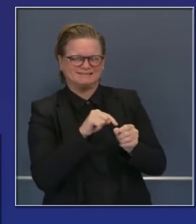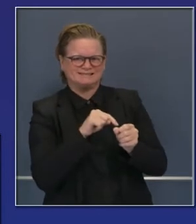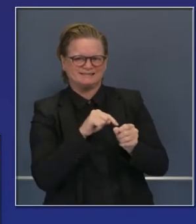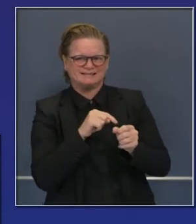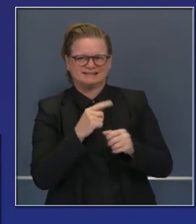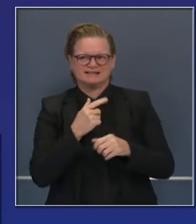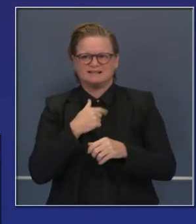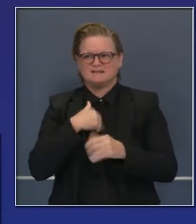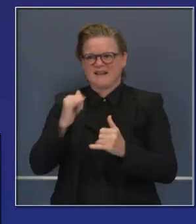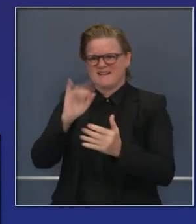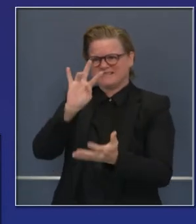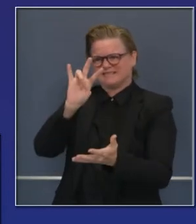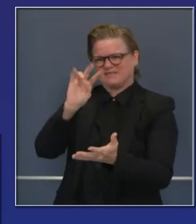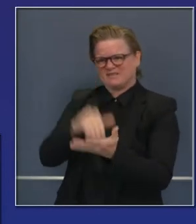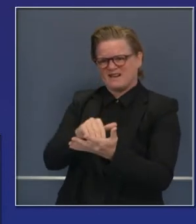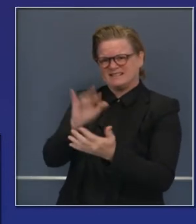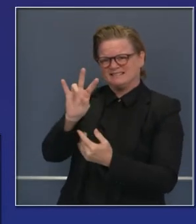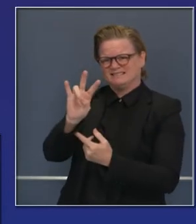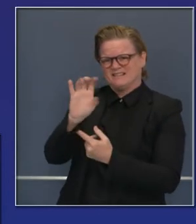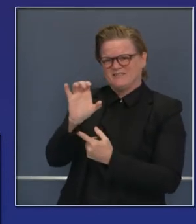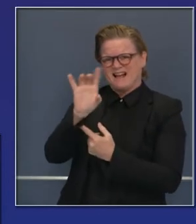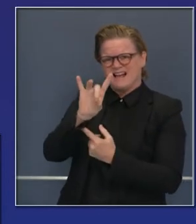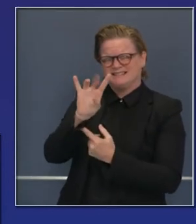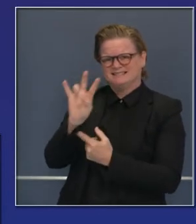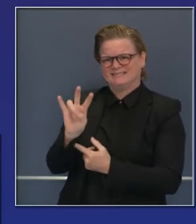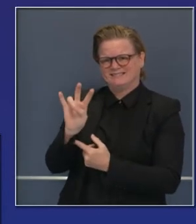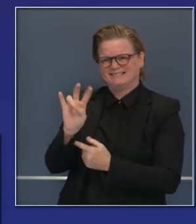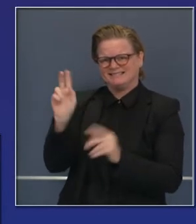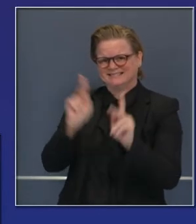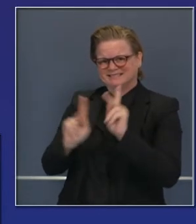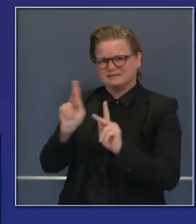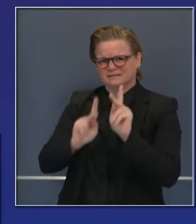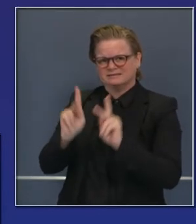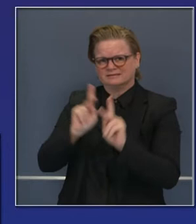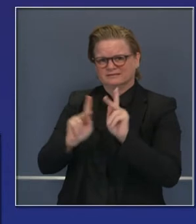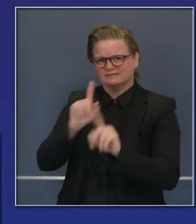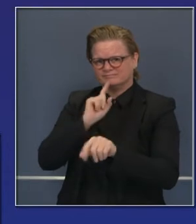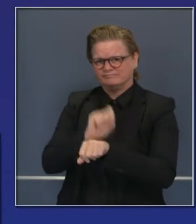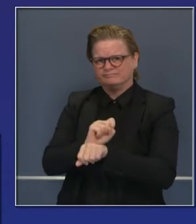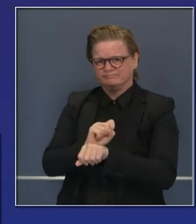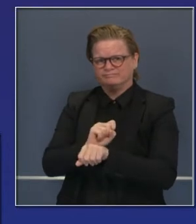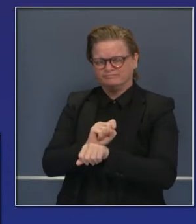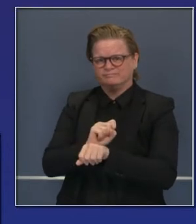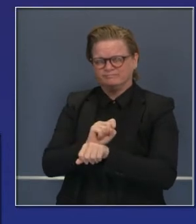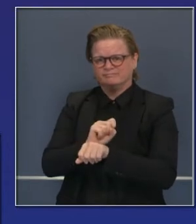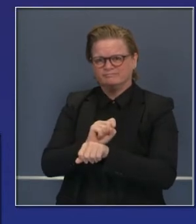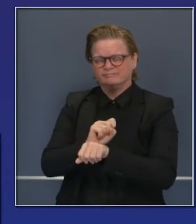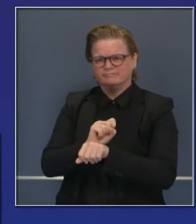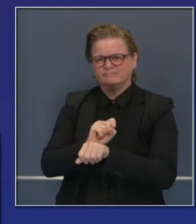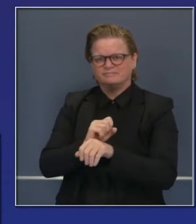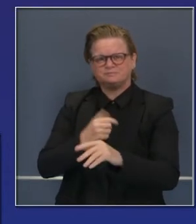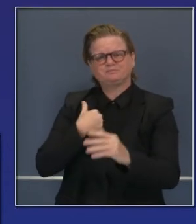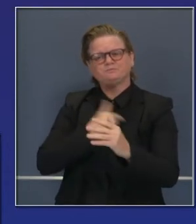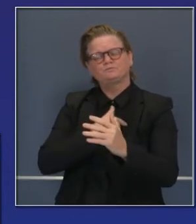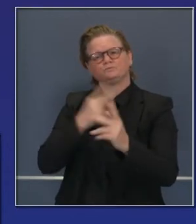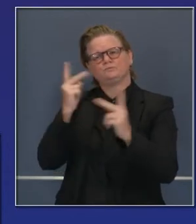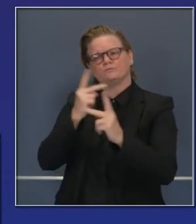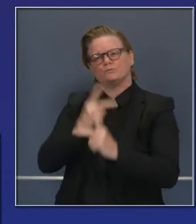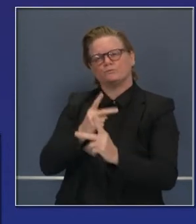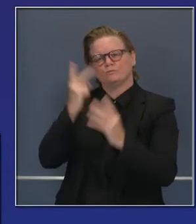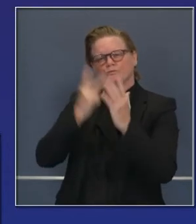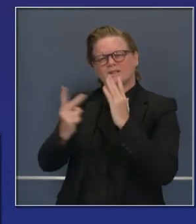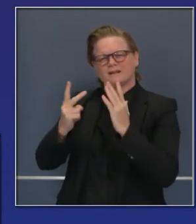,787 individuos. De acuerdo con las proyecciones actuales y es a